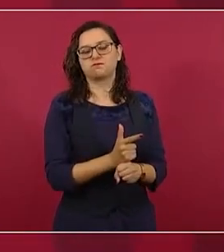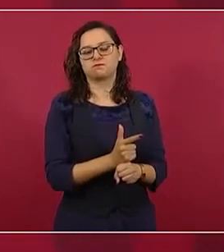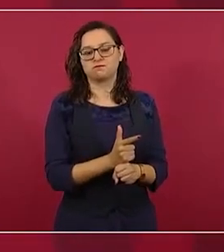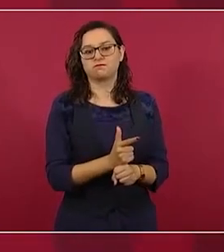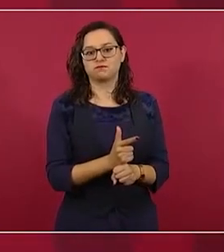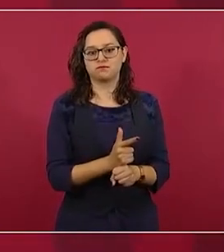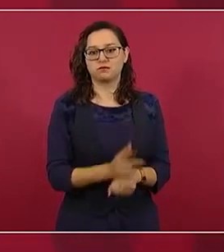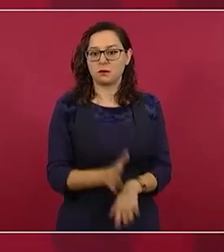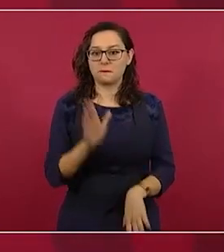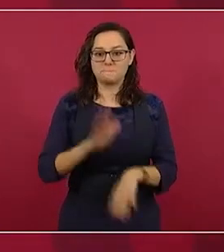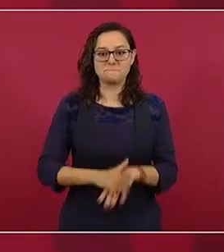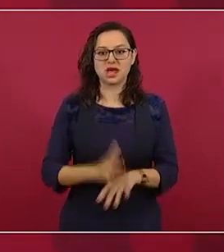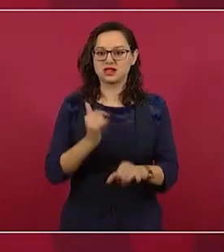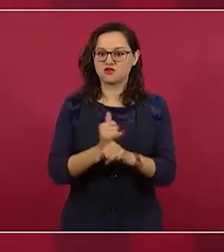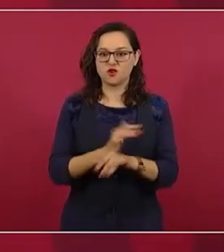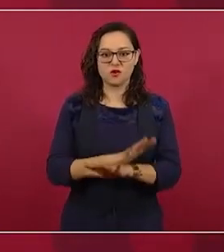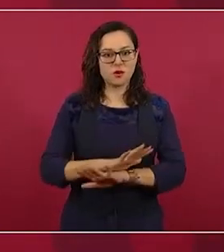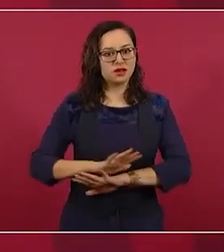informada,